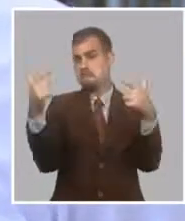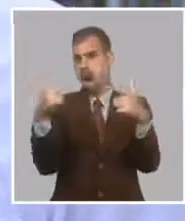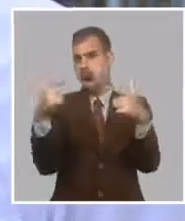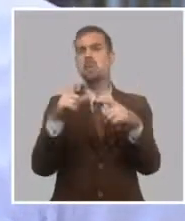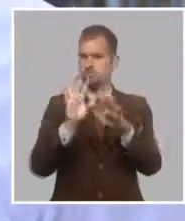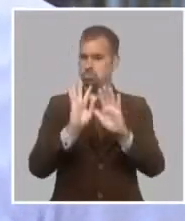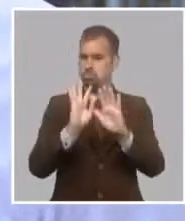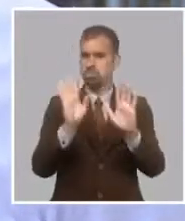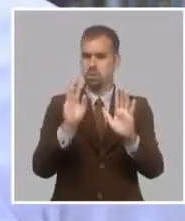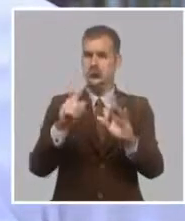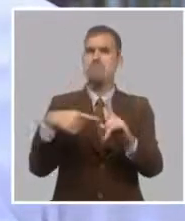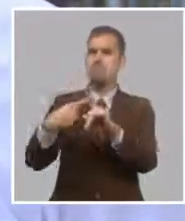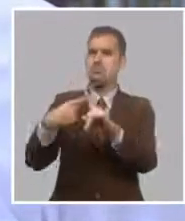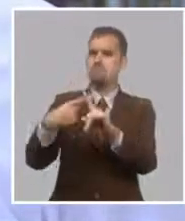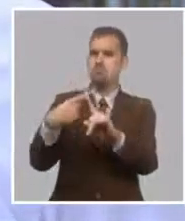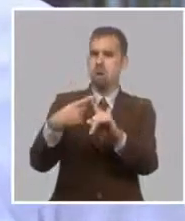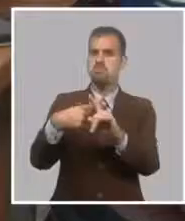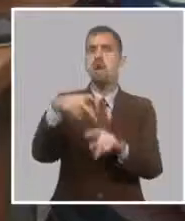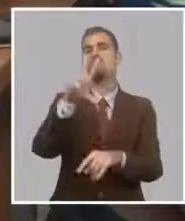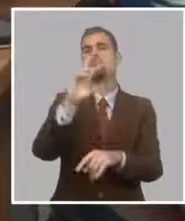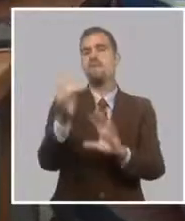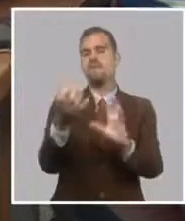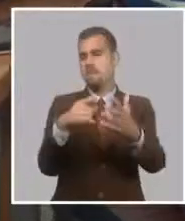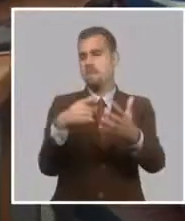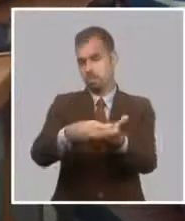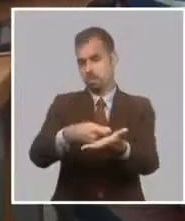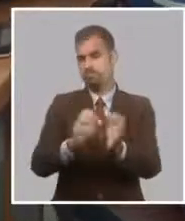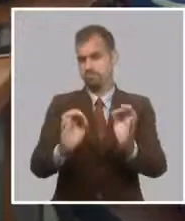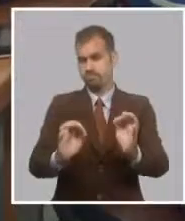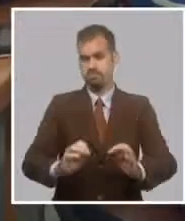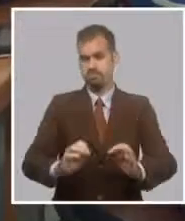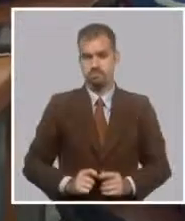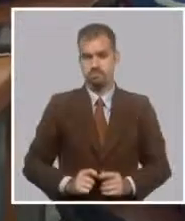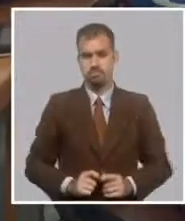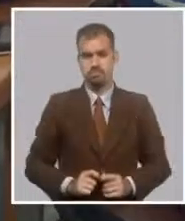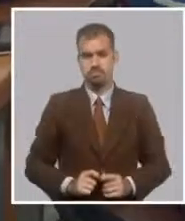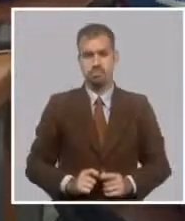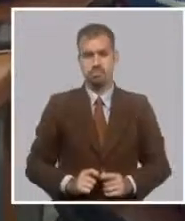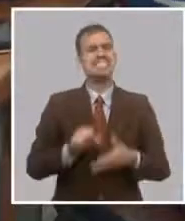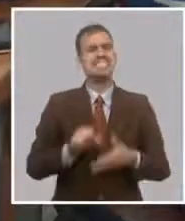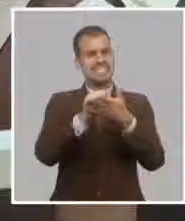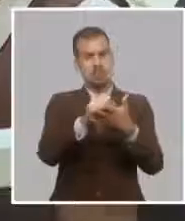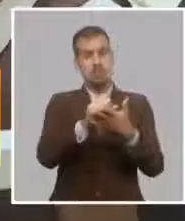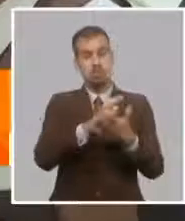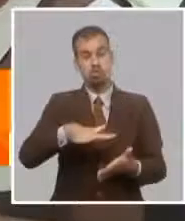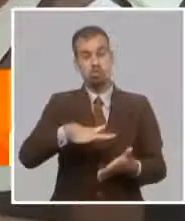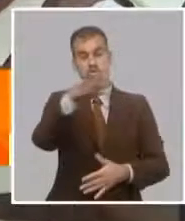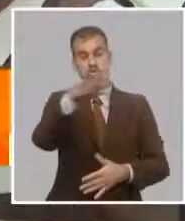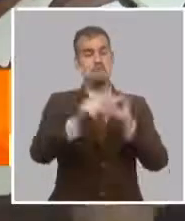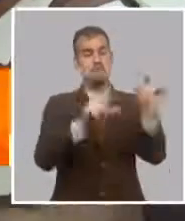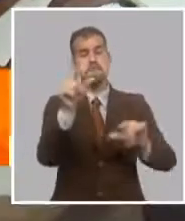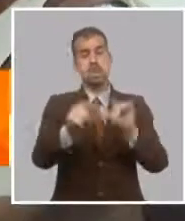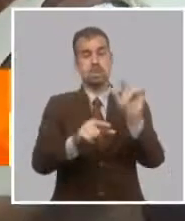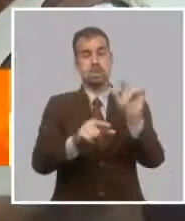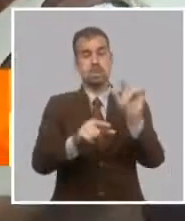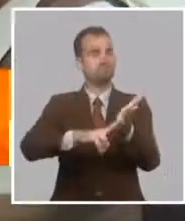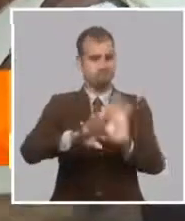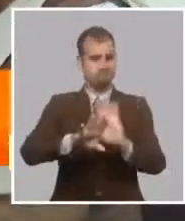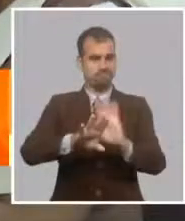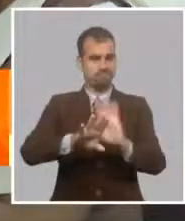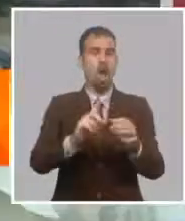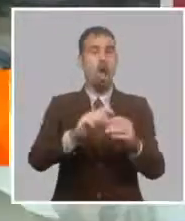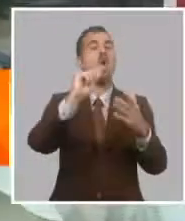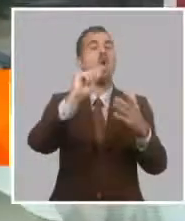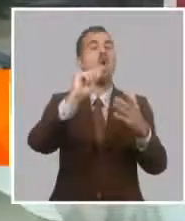requisitos y ya están incorporadas a esta modalidad de pago. Se incluyen en este servicio a todos los productores agropecuarios contratados